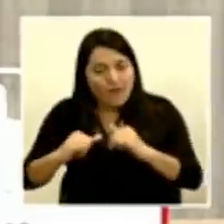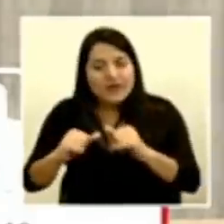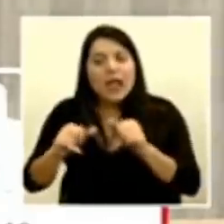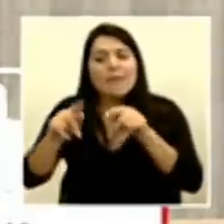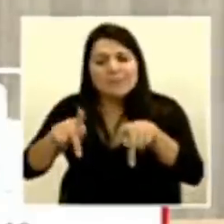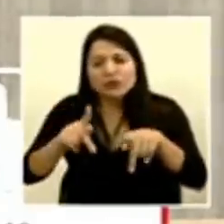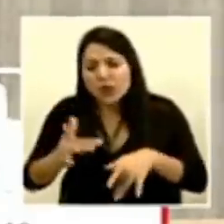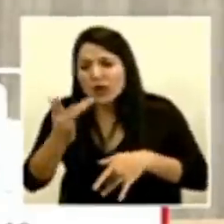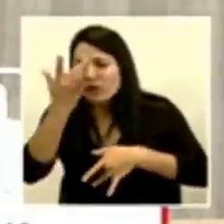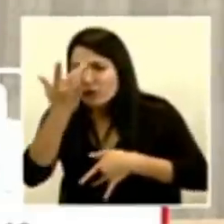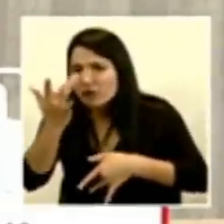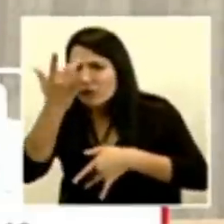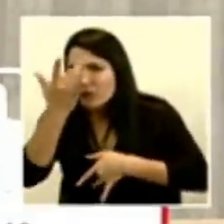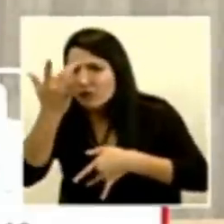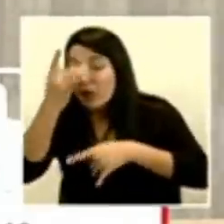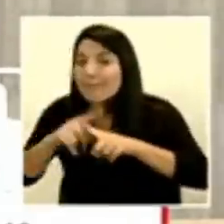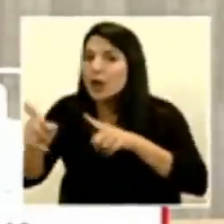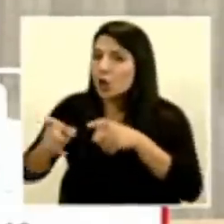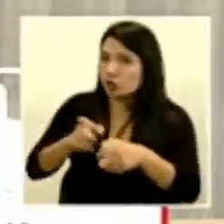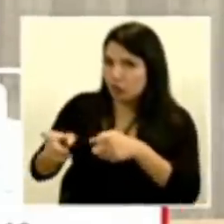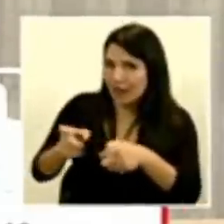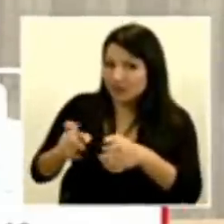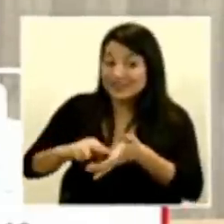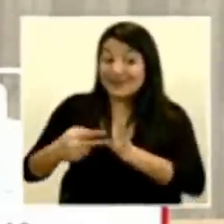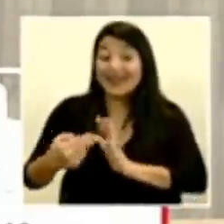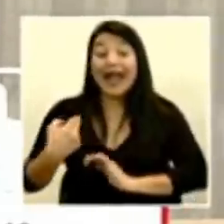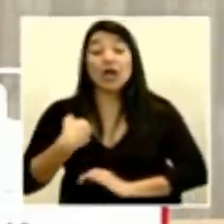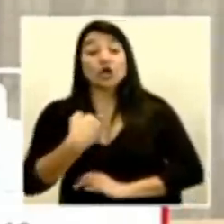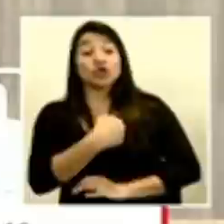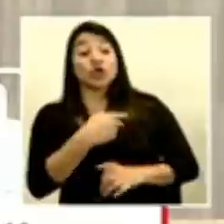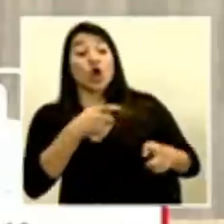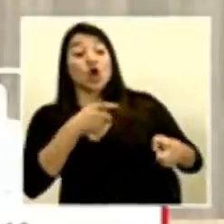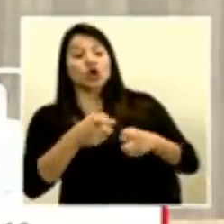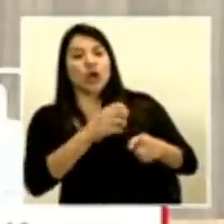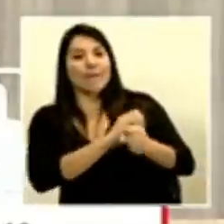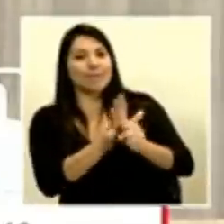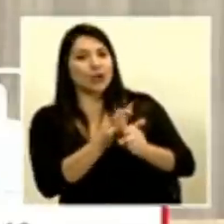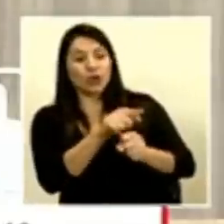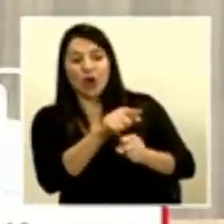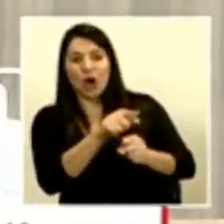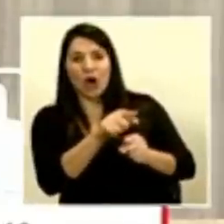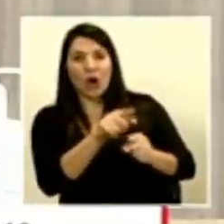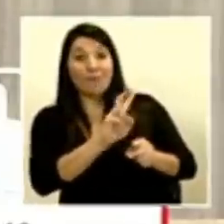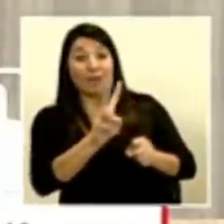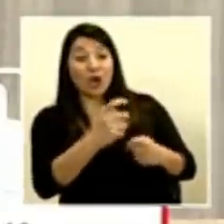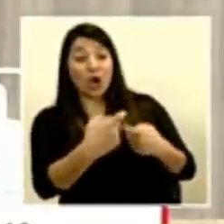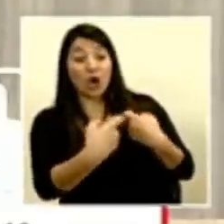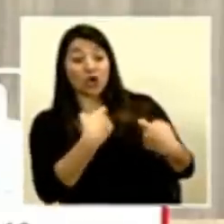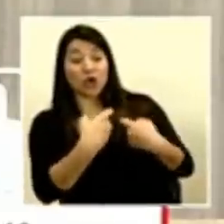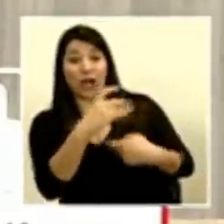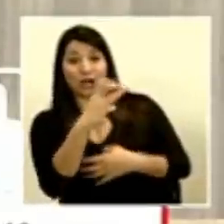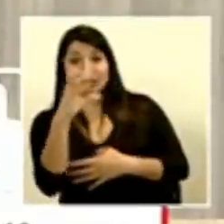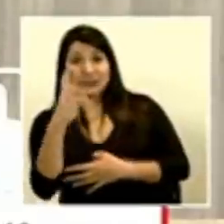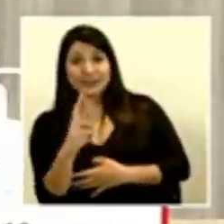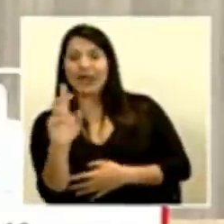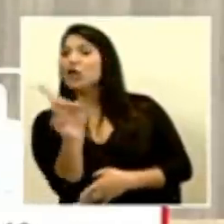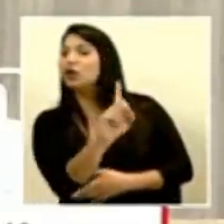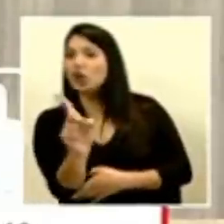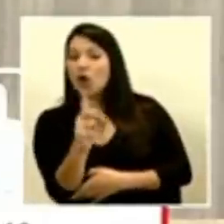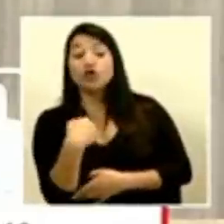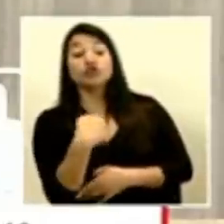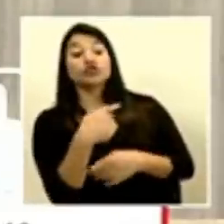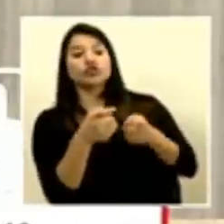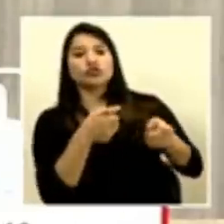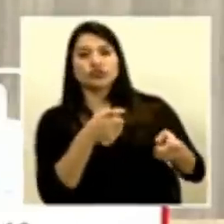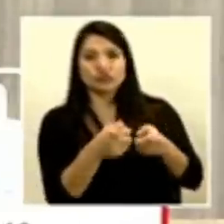virus y no que el virus nos domine a nosotros y eso lo empujamos todos ese control lo logramos todos y por eso yo